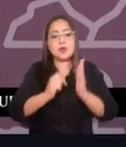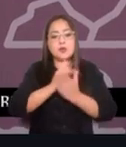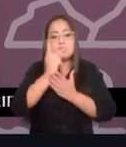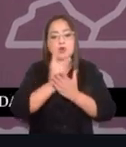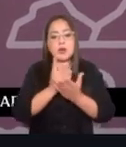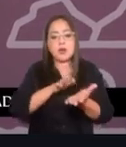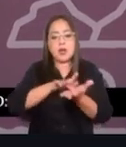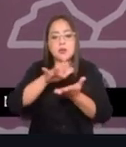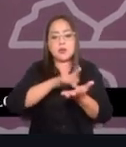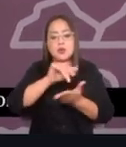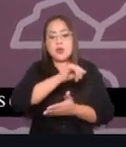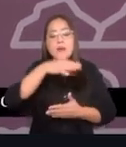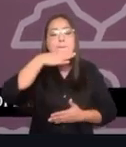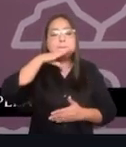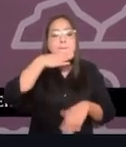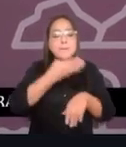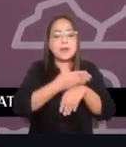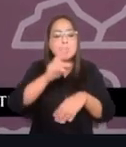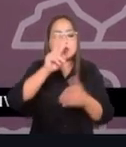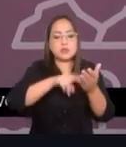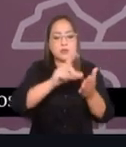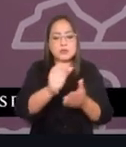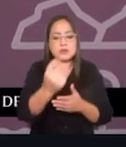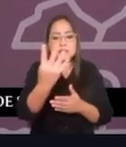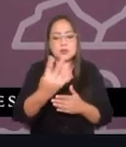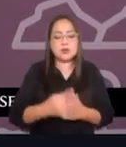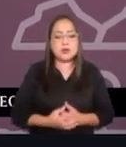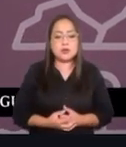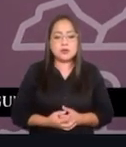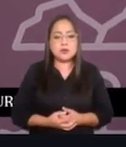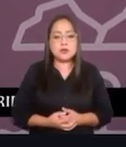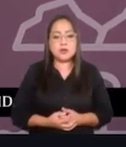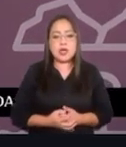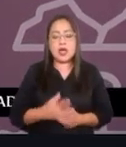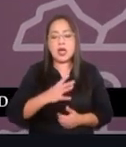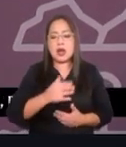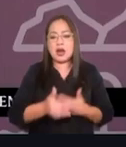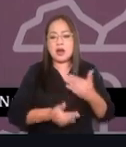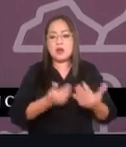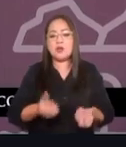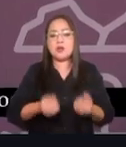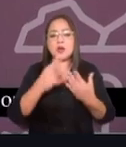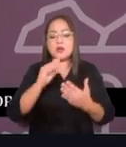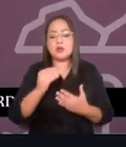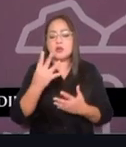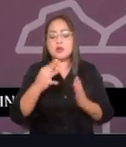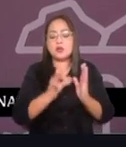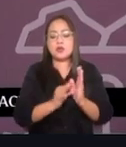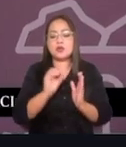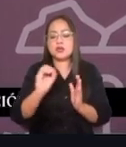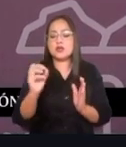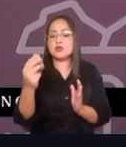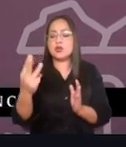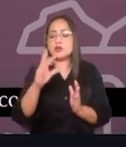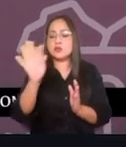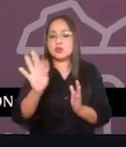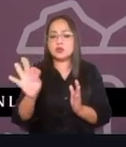a Maíz Blanco 2024, con un avance del 94.03% de 22